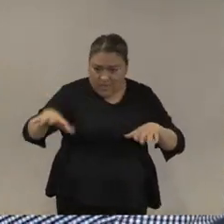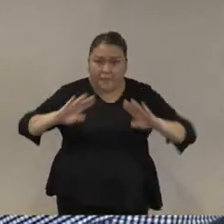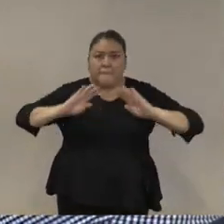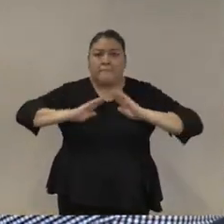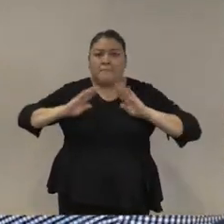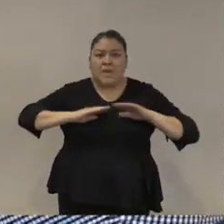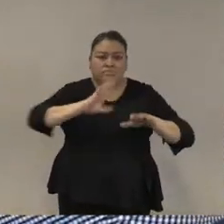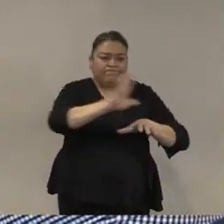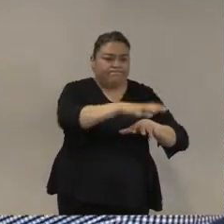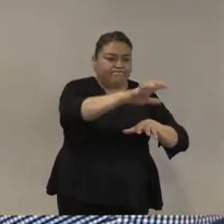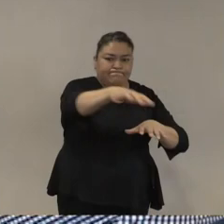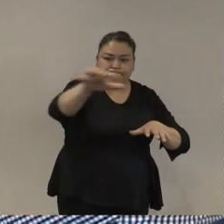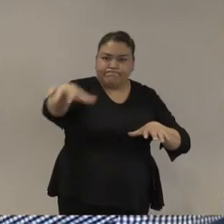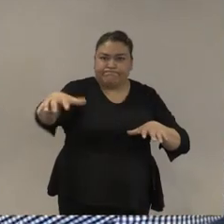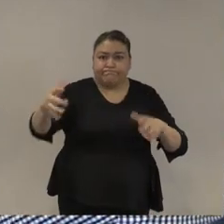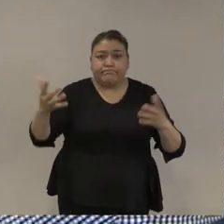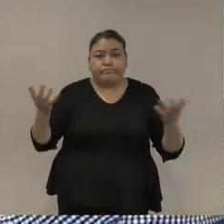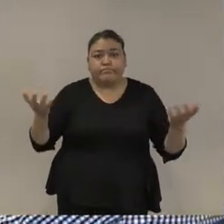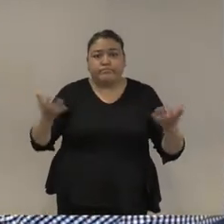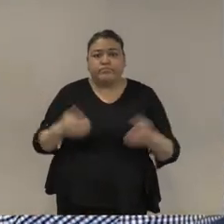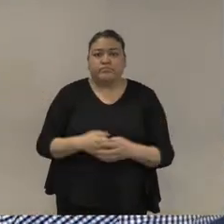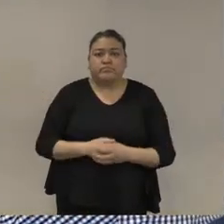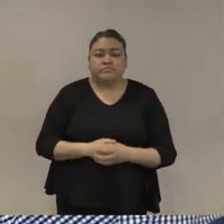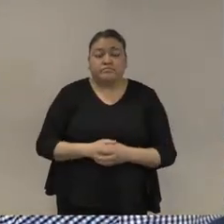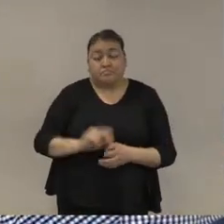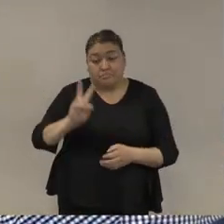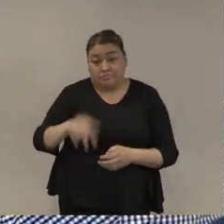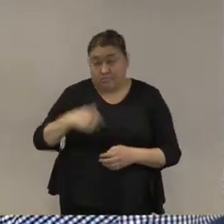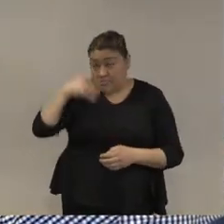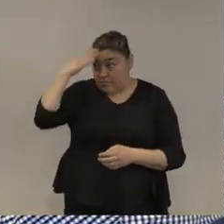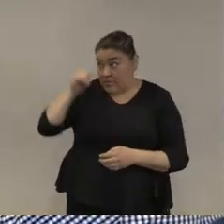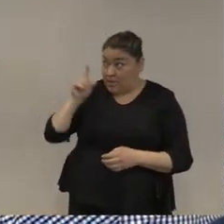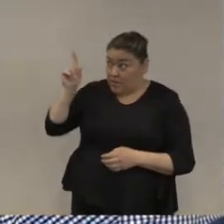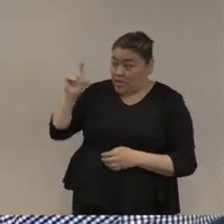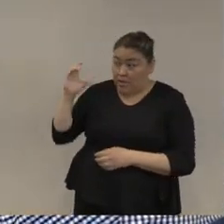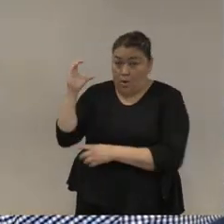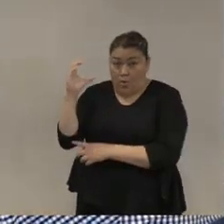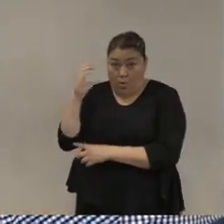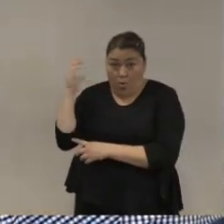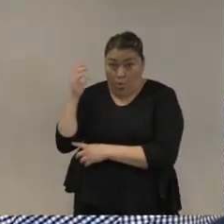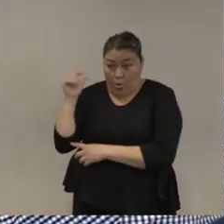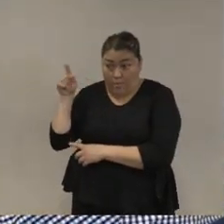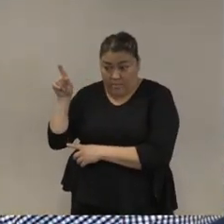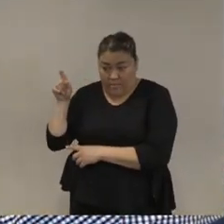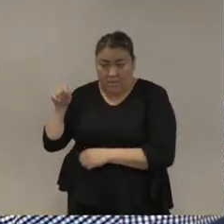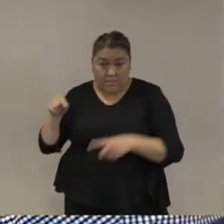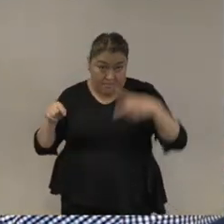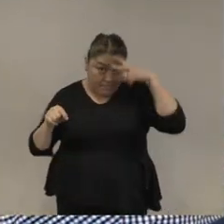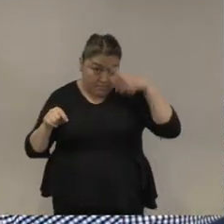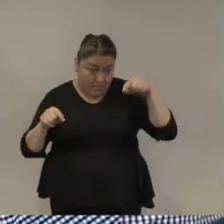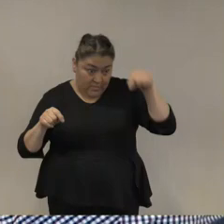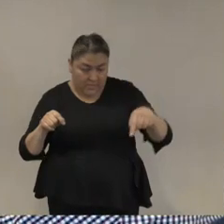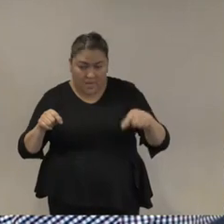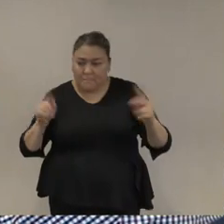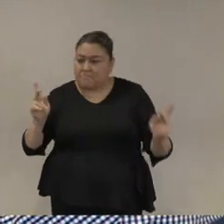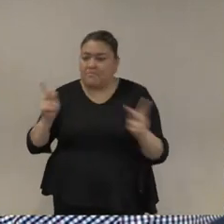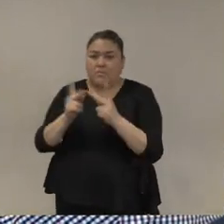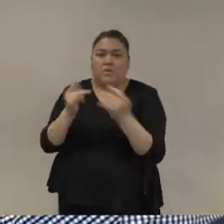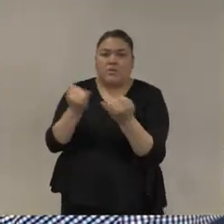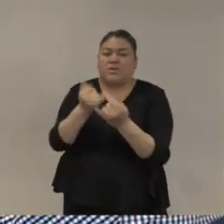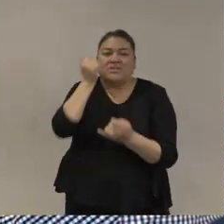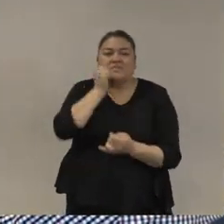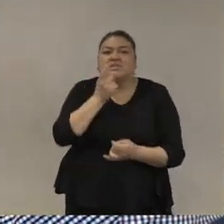lo claro es que en Colombia como en México se habla la necesidad de contar por un lado con fuerzas